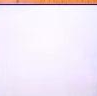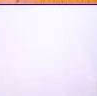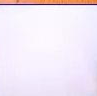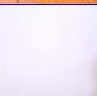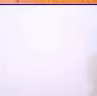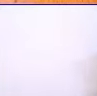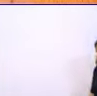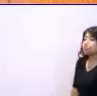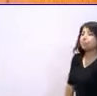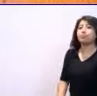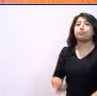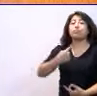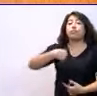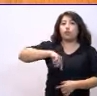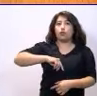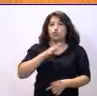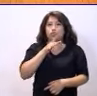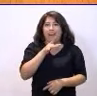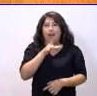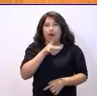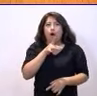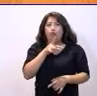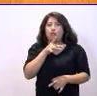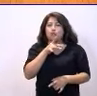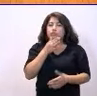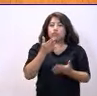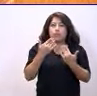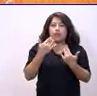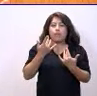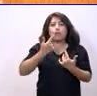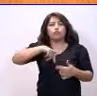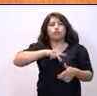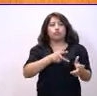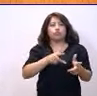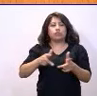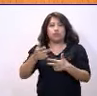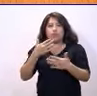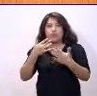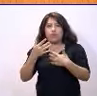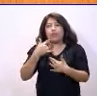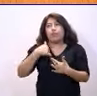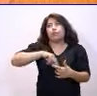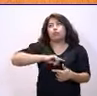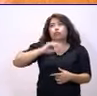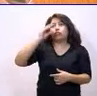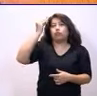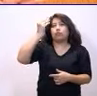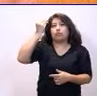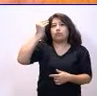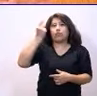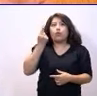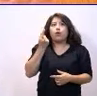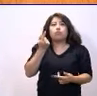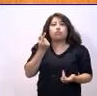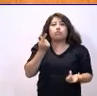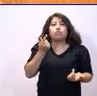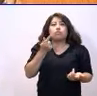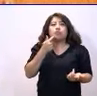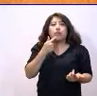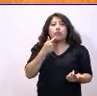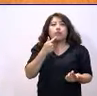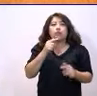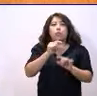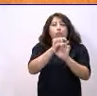esto es de lo que creo que tenemos que hablar. Y nosotros nos sentaremos y hablaremos, pero tampoco piense que nosotros vamos a votar a pies juntillas un